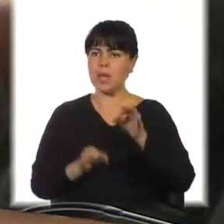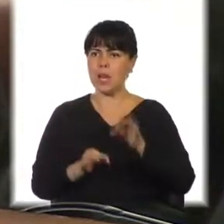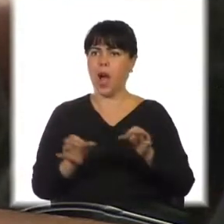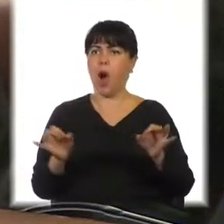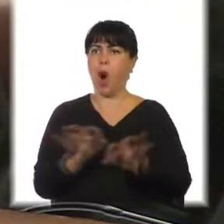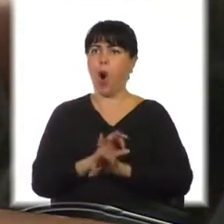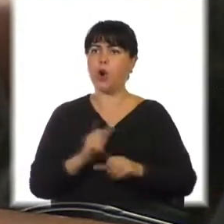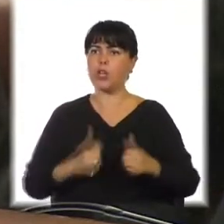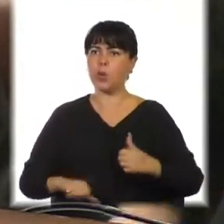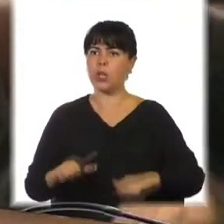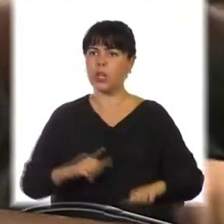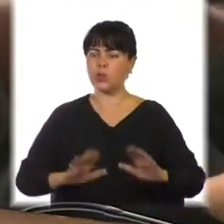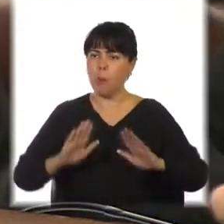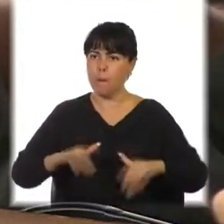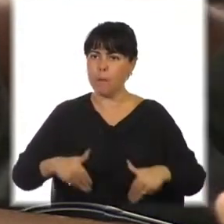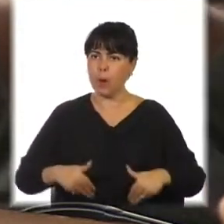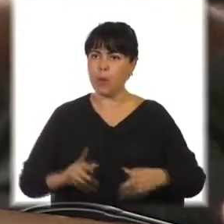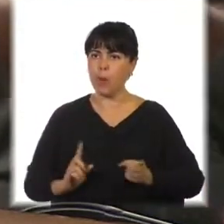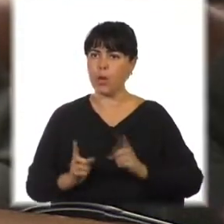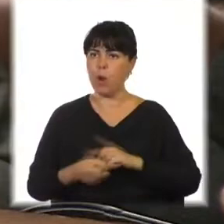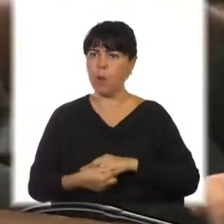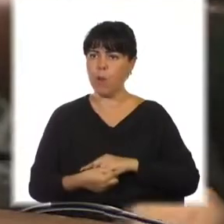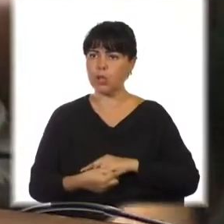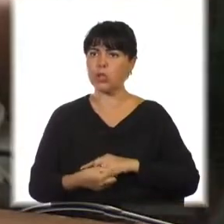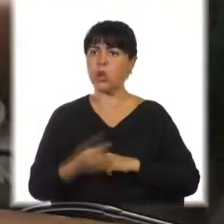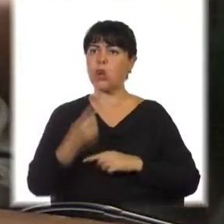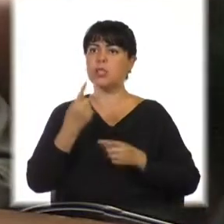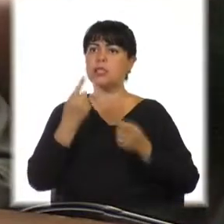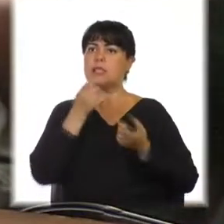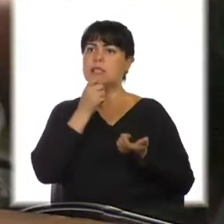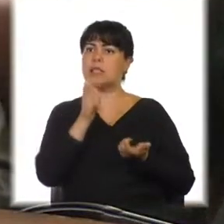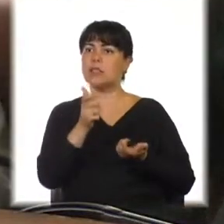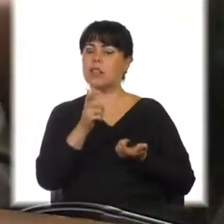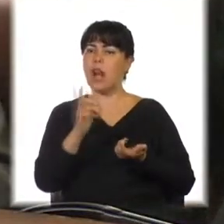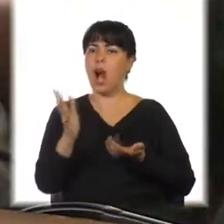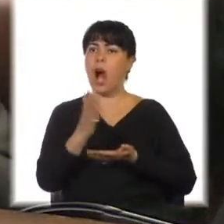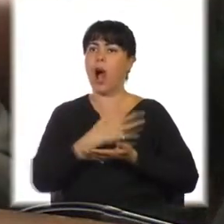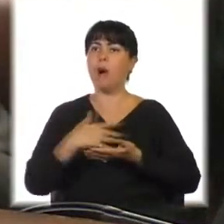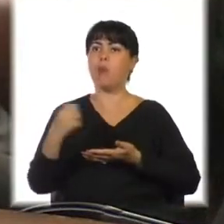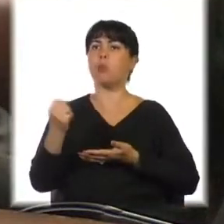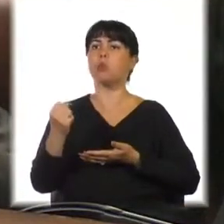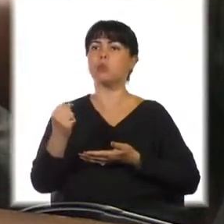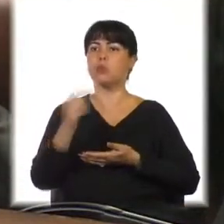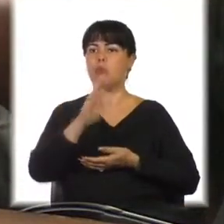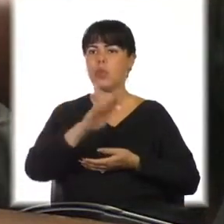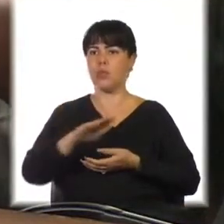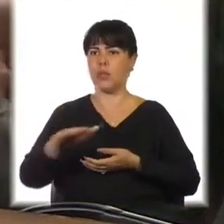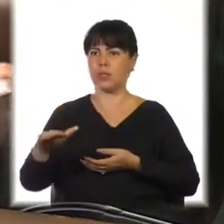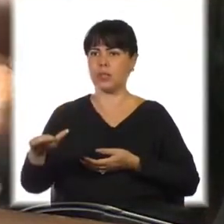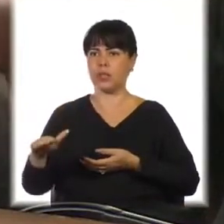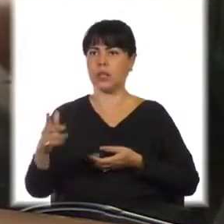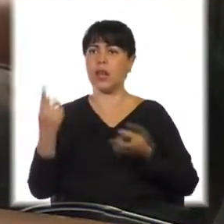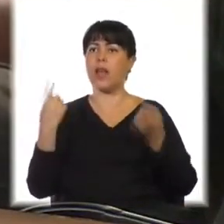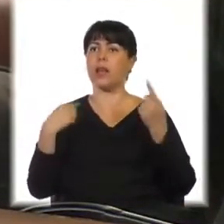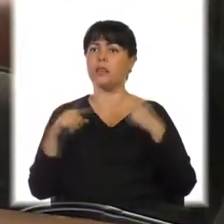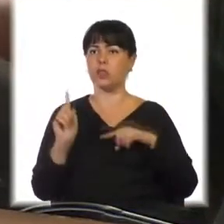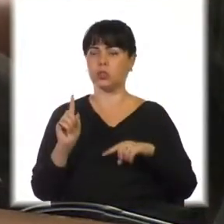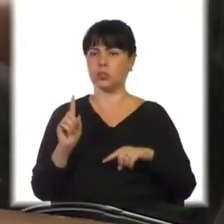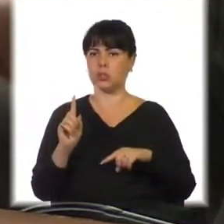propio sexo por el opuesto constituye un abuso infantil. Señores,